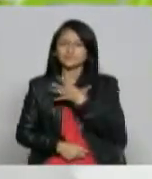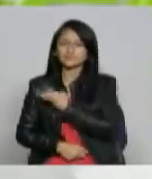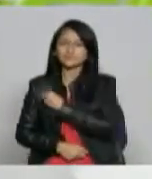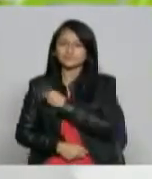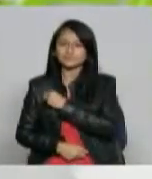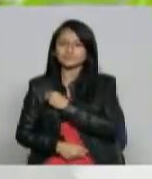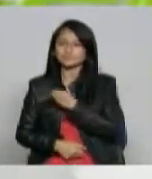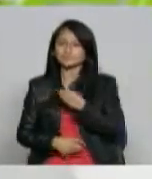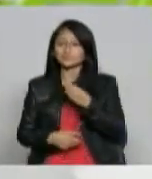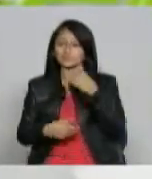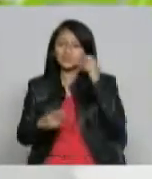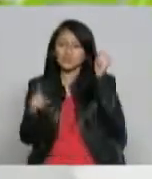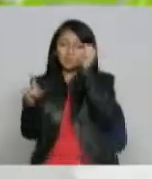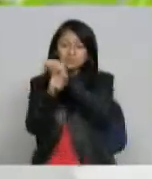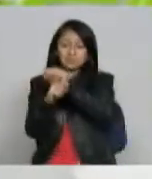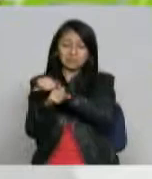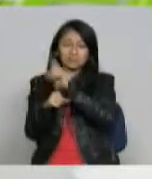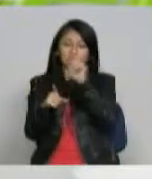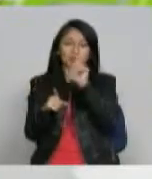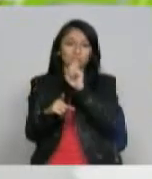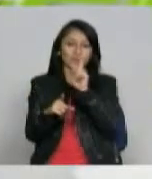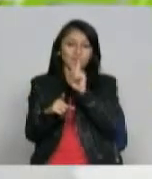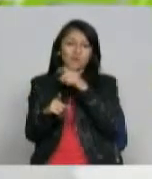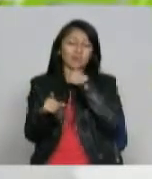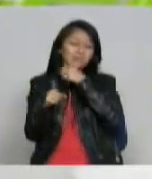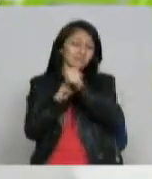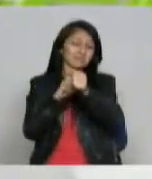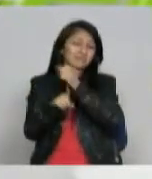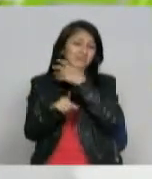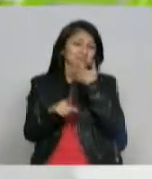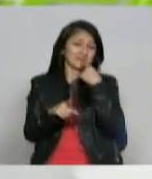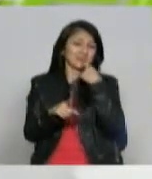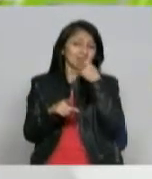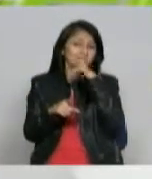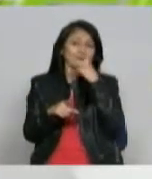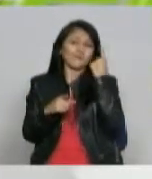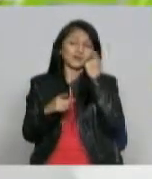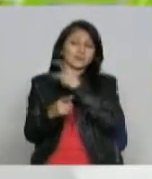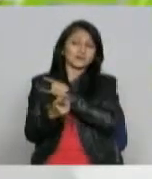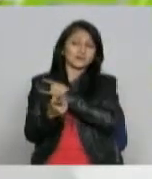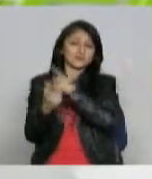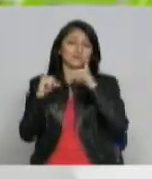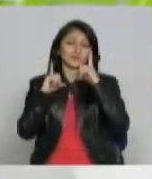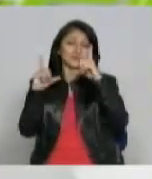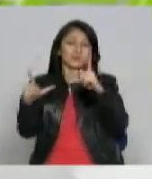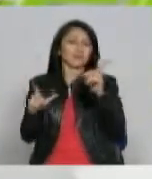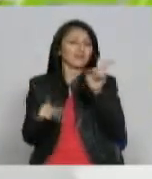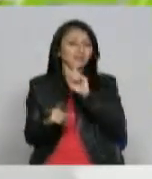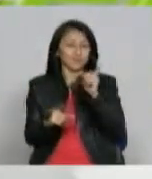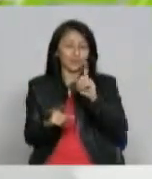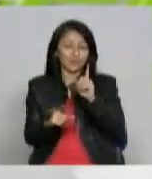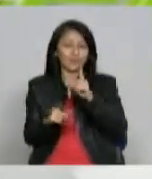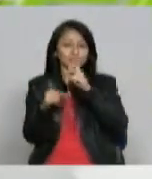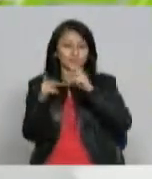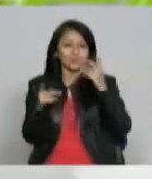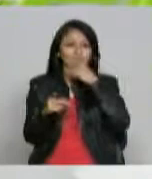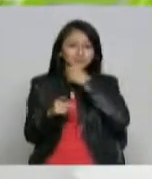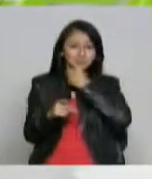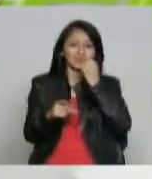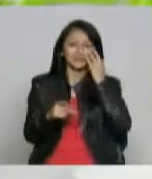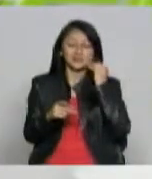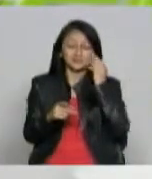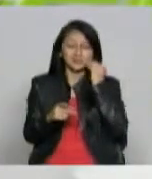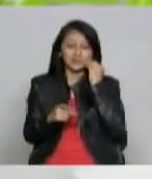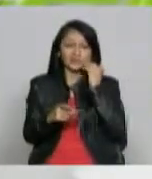no tenemos metado ningún periodista porque es empírico al contrario creo que ellos son una esencia de una